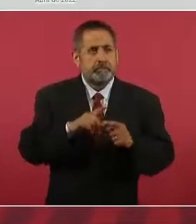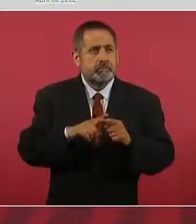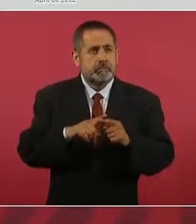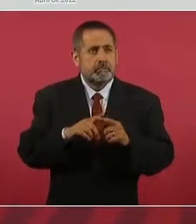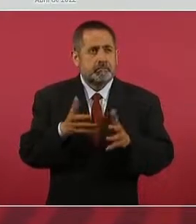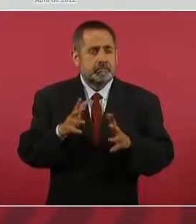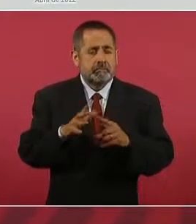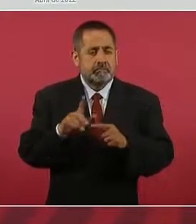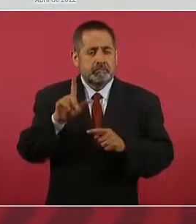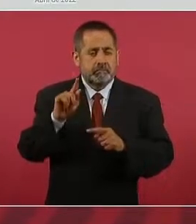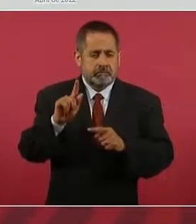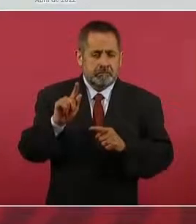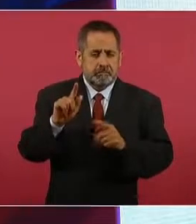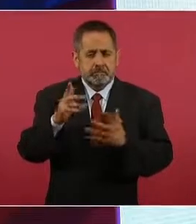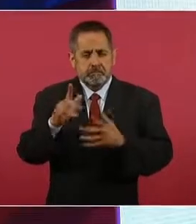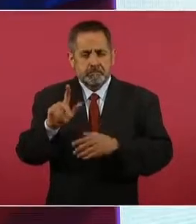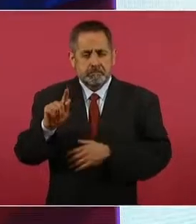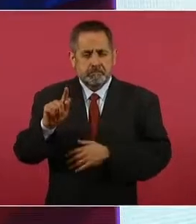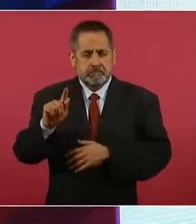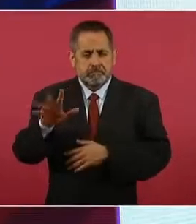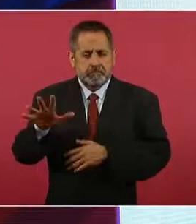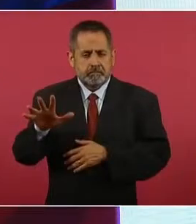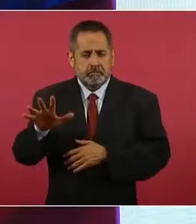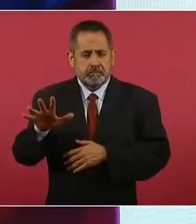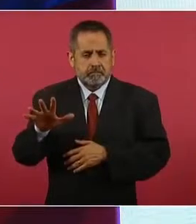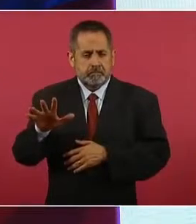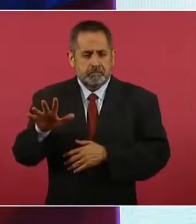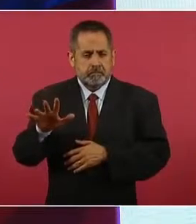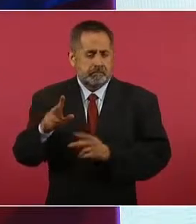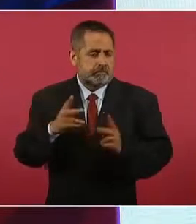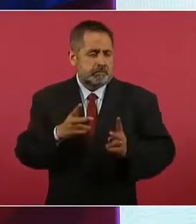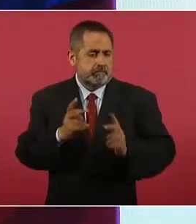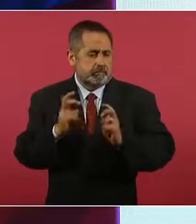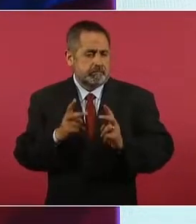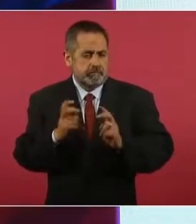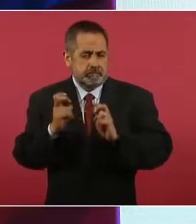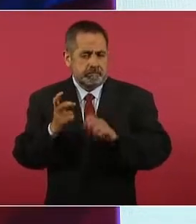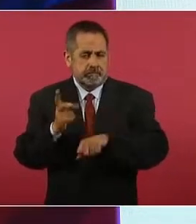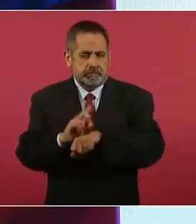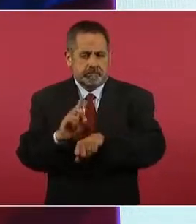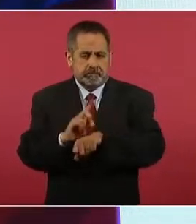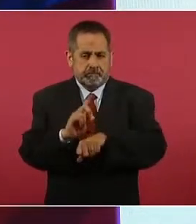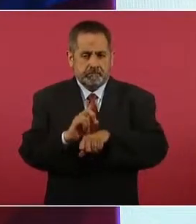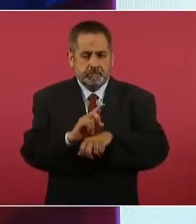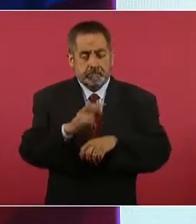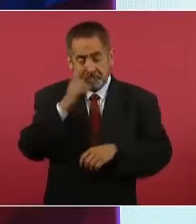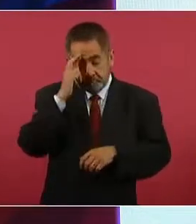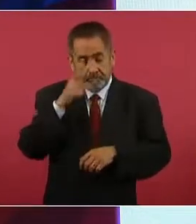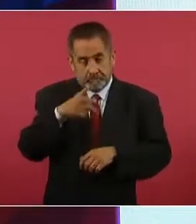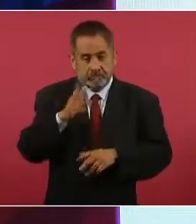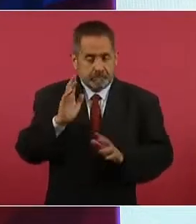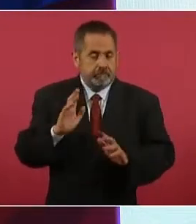75 robos diarios de vehículos.